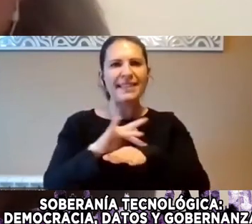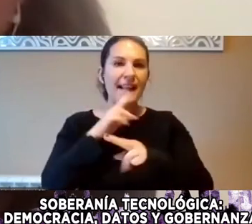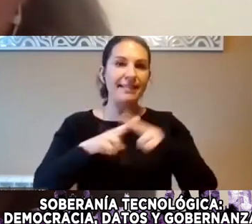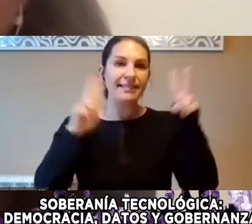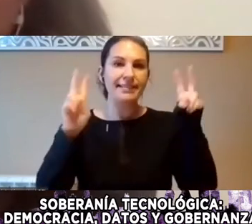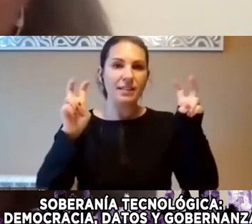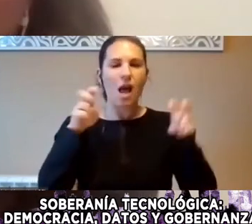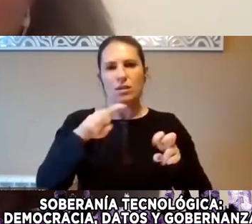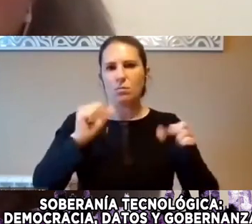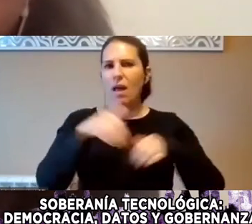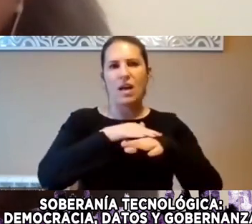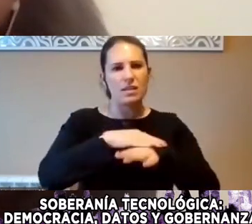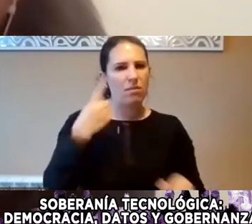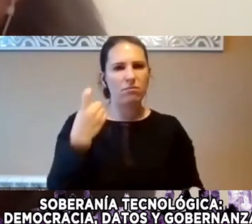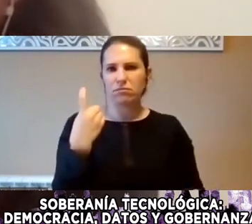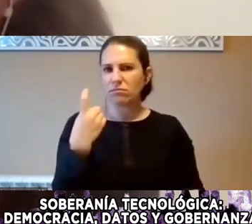Necesario Y Y Creo Que